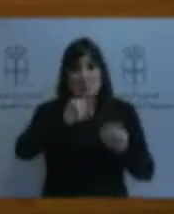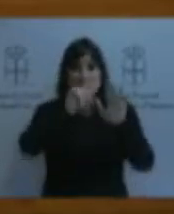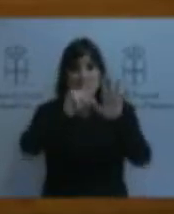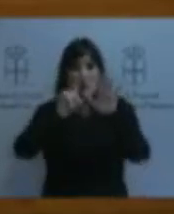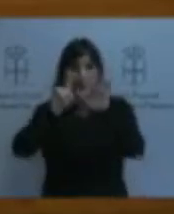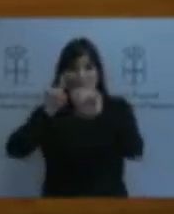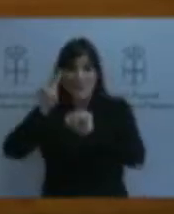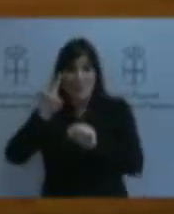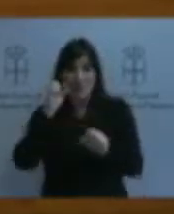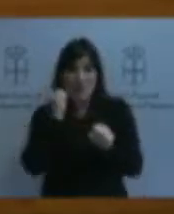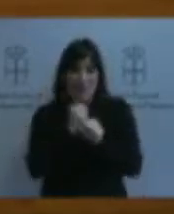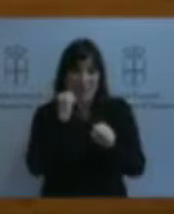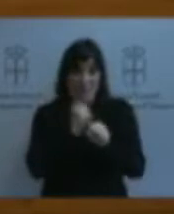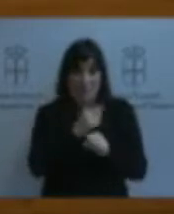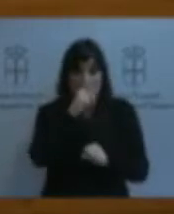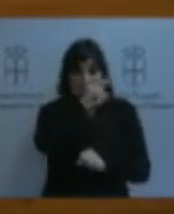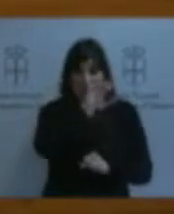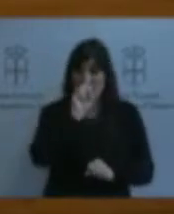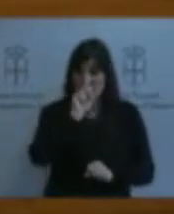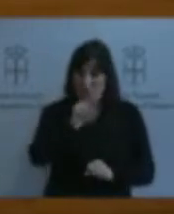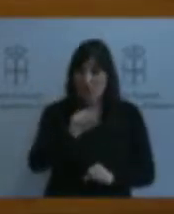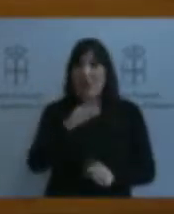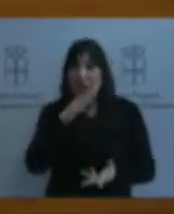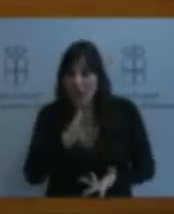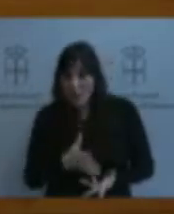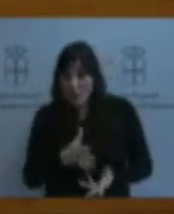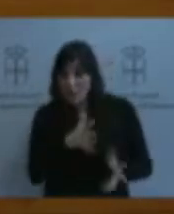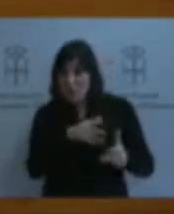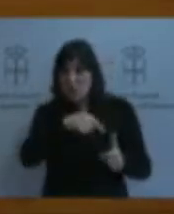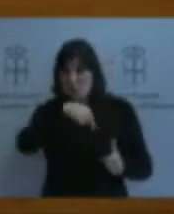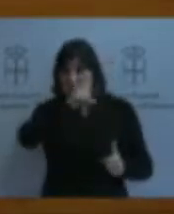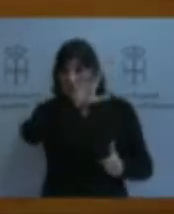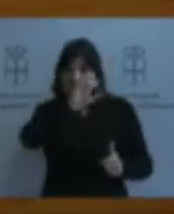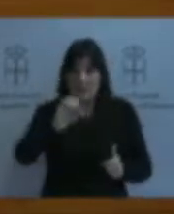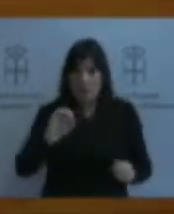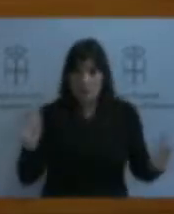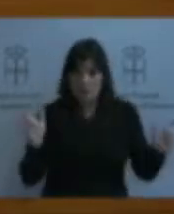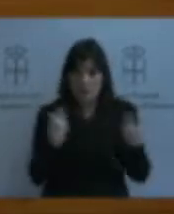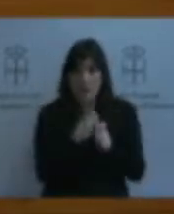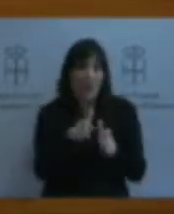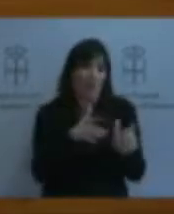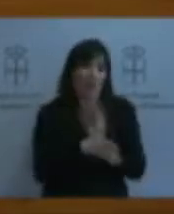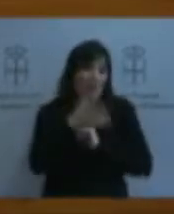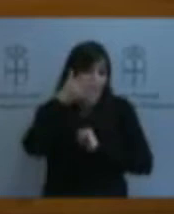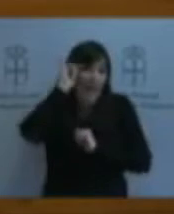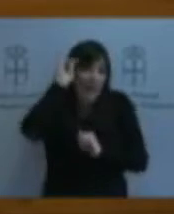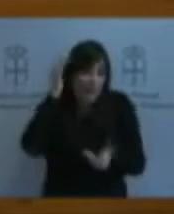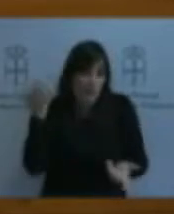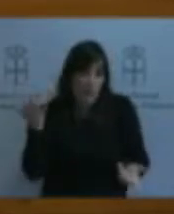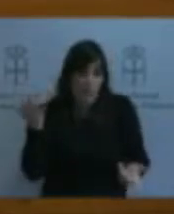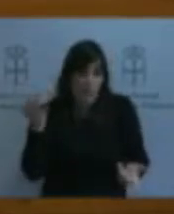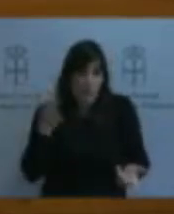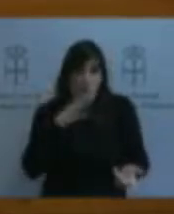que hay ahora mismo unos 1.500. Esto es un grave riesgo de permanencia de la actividad pesquera ante la